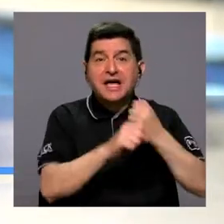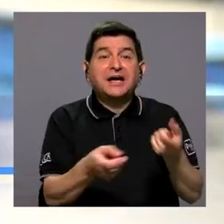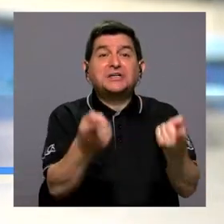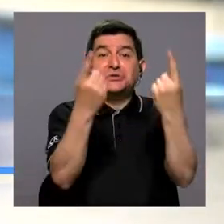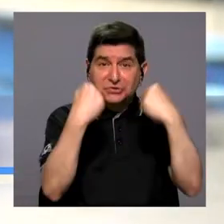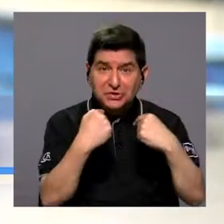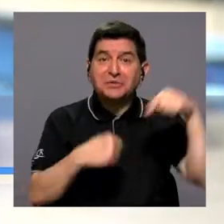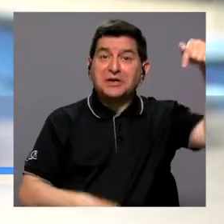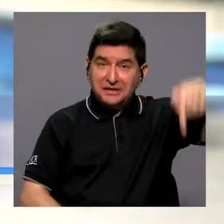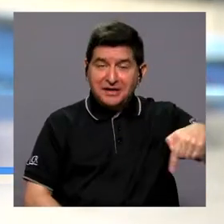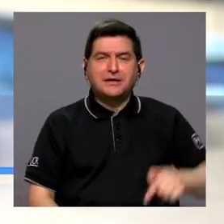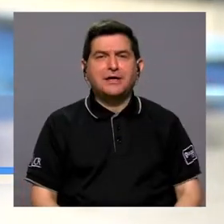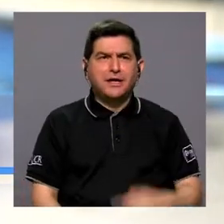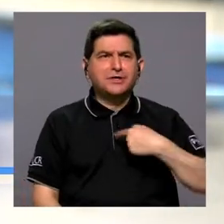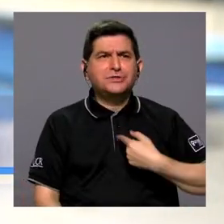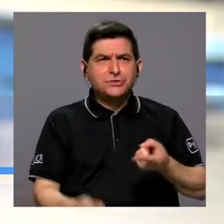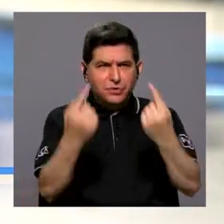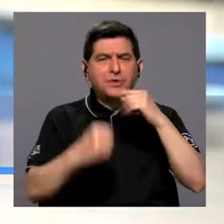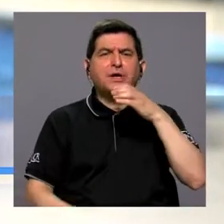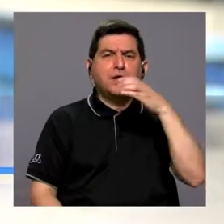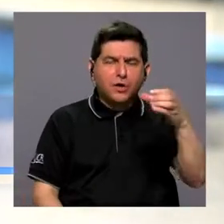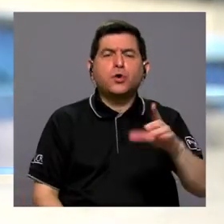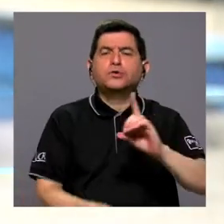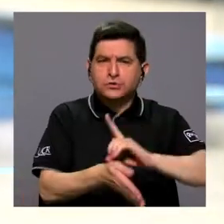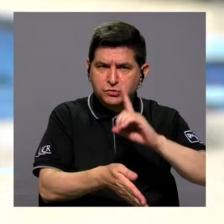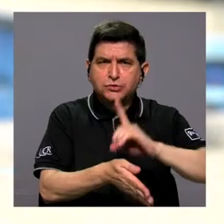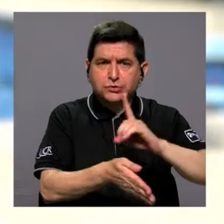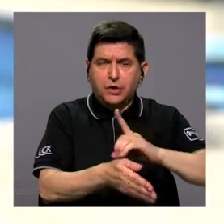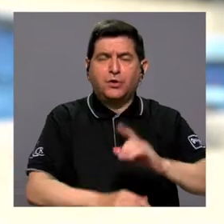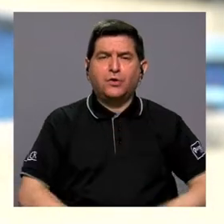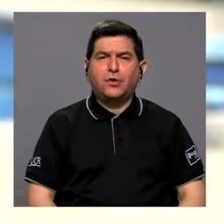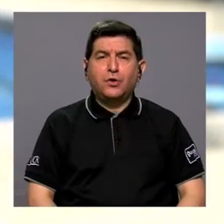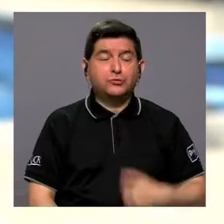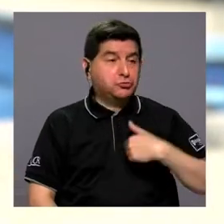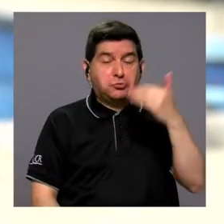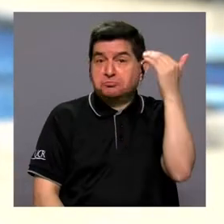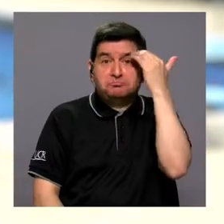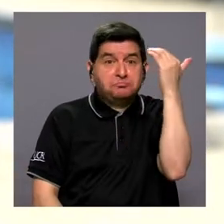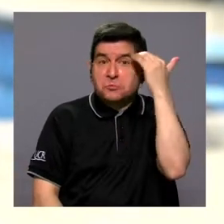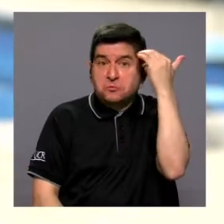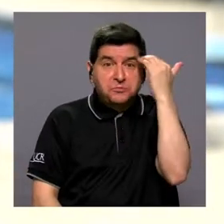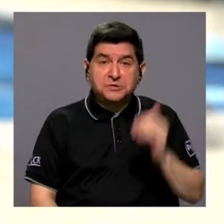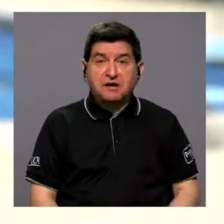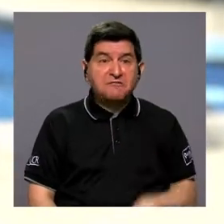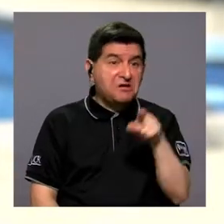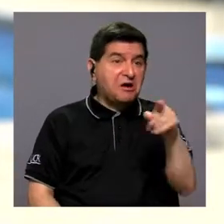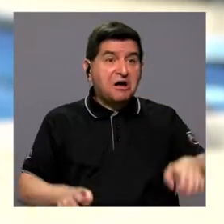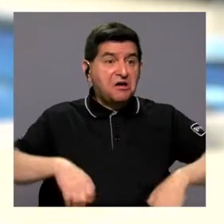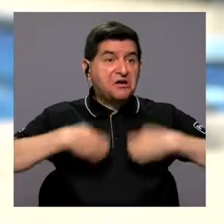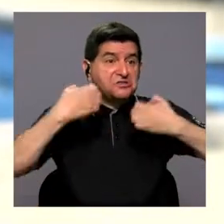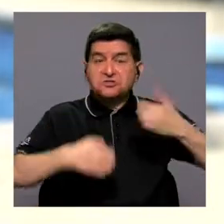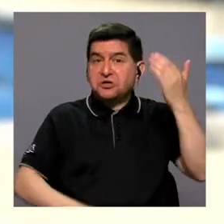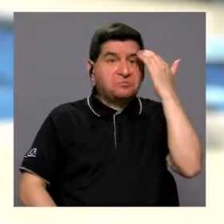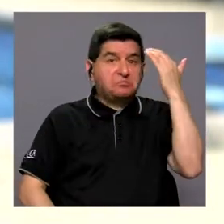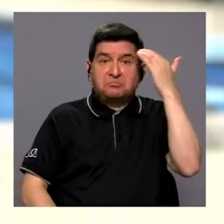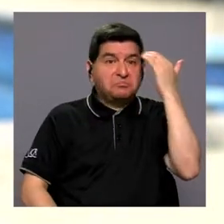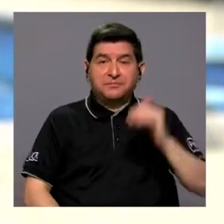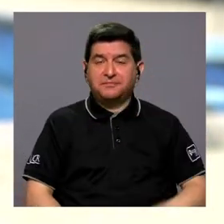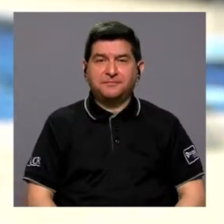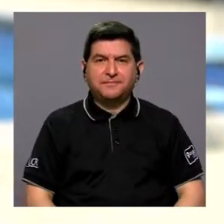aquí. Vine por recomendación de un médico. Yo no sabía que existía esto, no sabía.